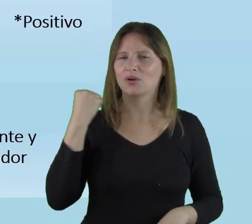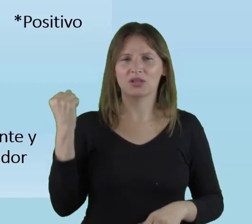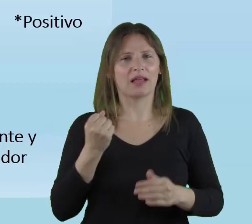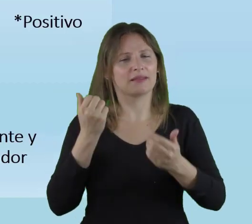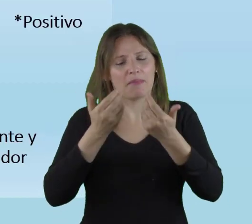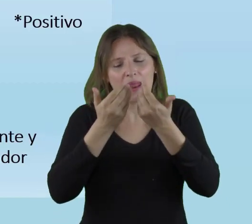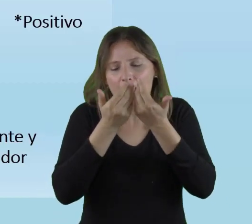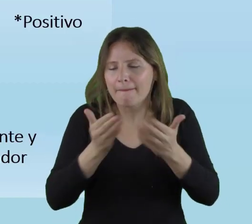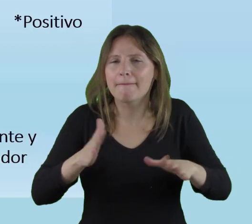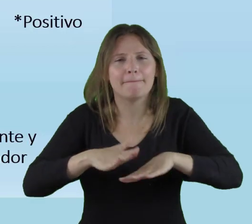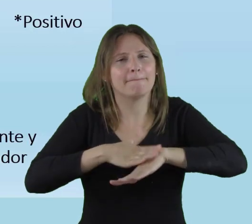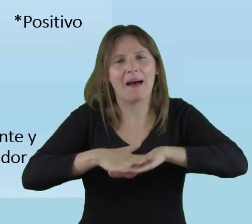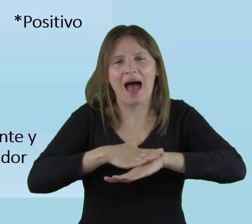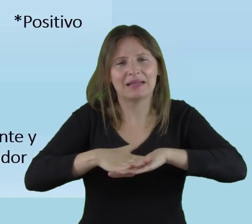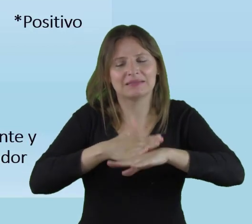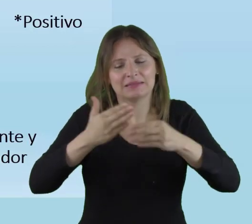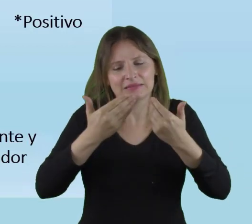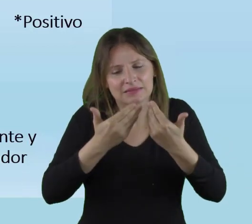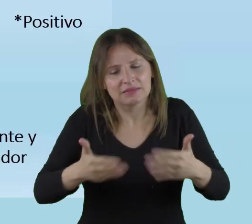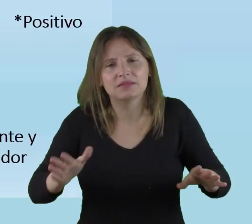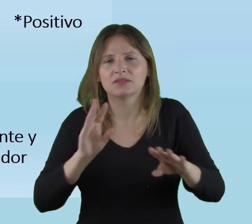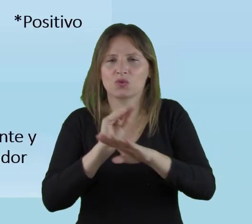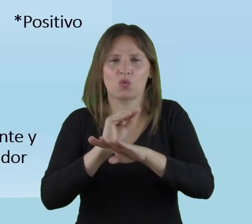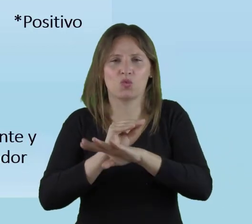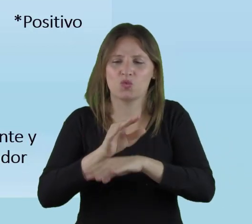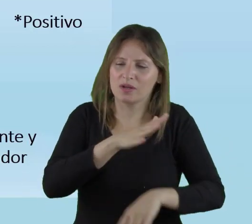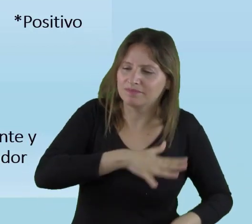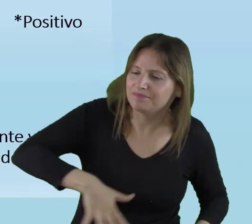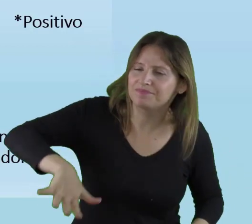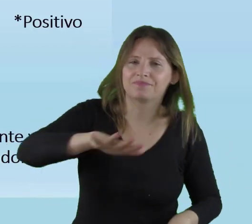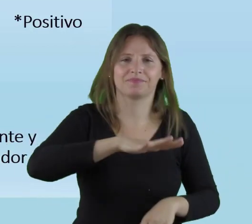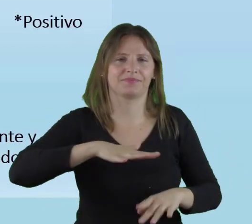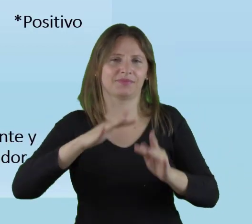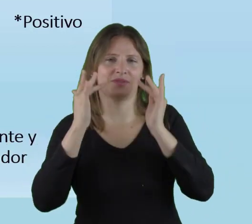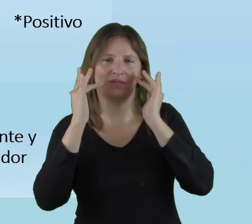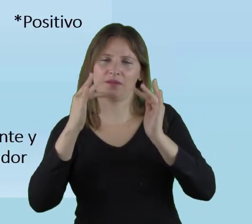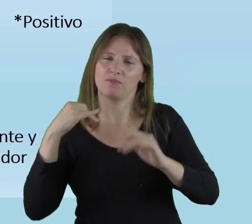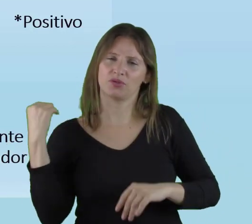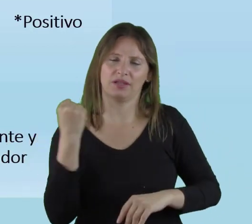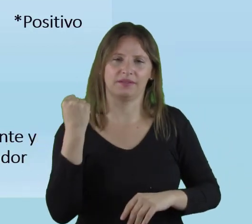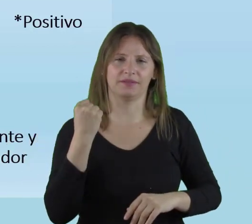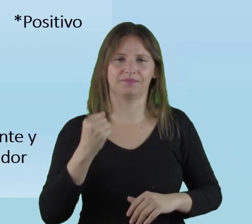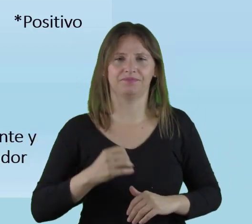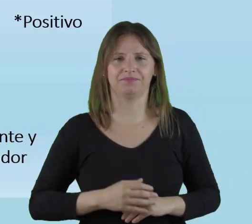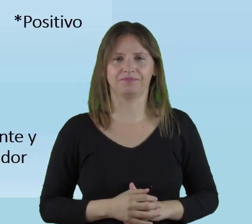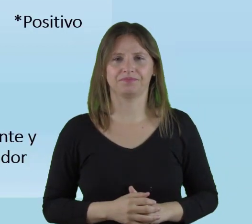partida que nosotros tenemos que asegurar que se dé en un ambiente educativo.